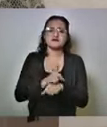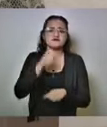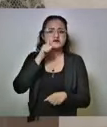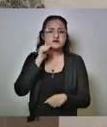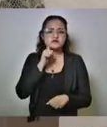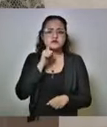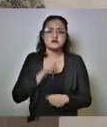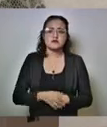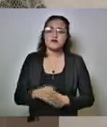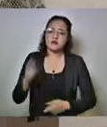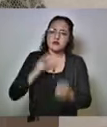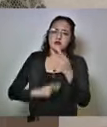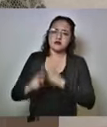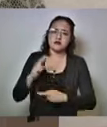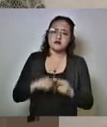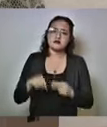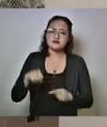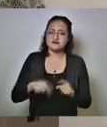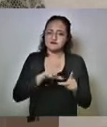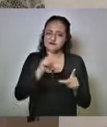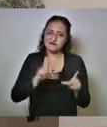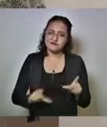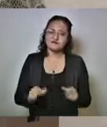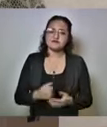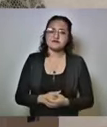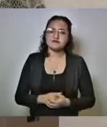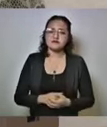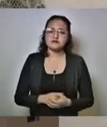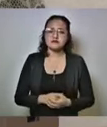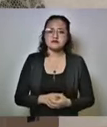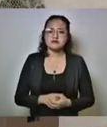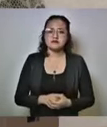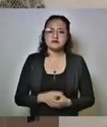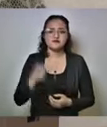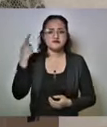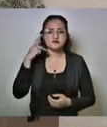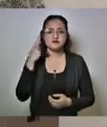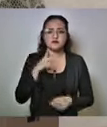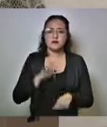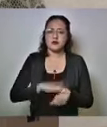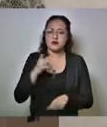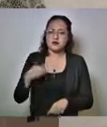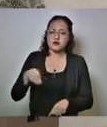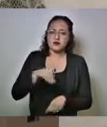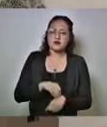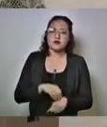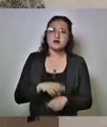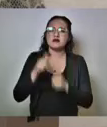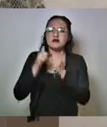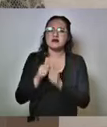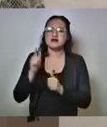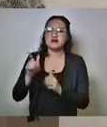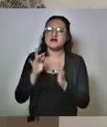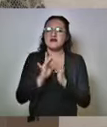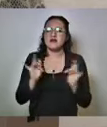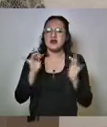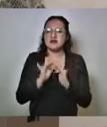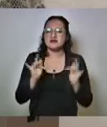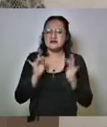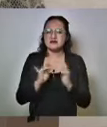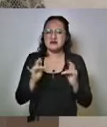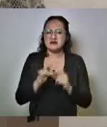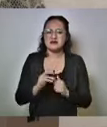regresaron a nuestro país un poblano más varado en París, Francia,